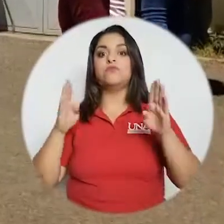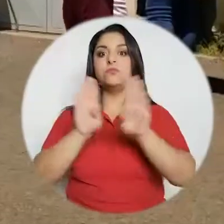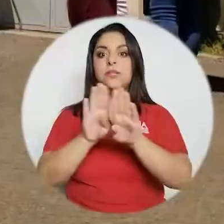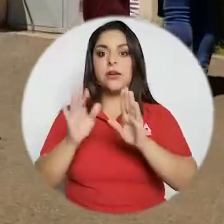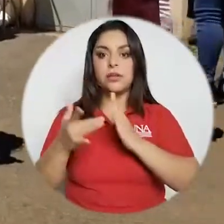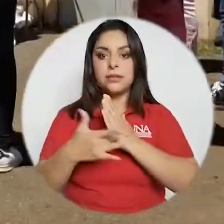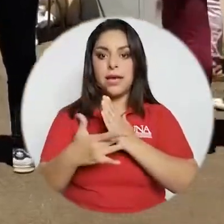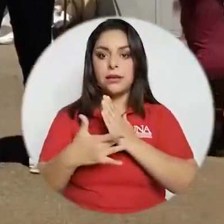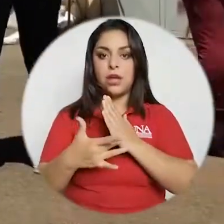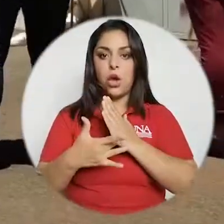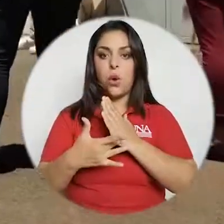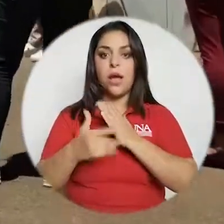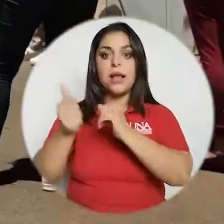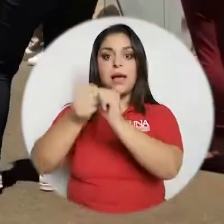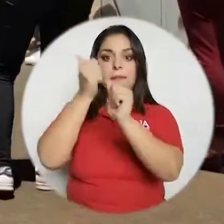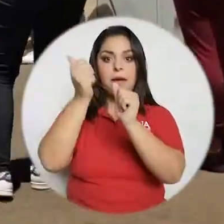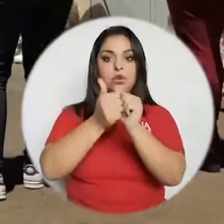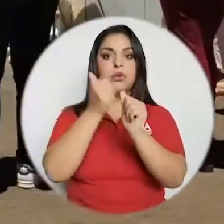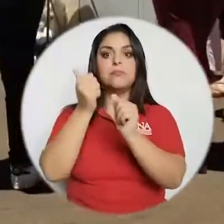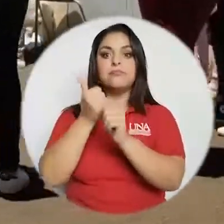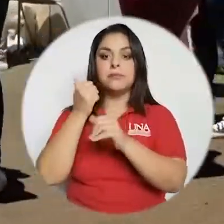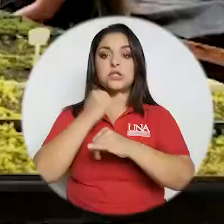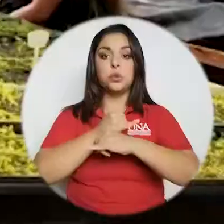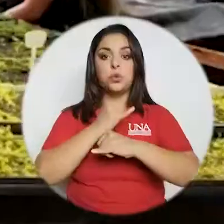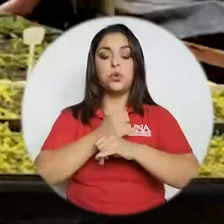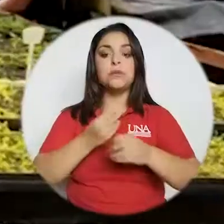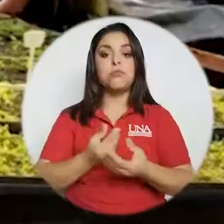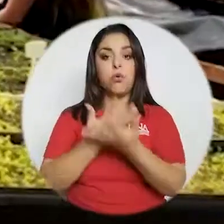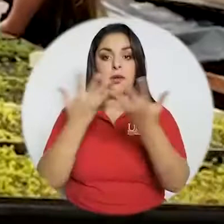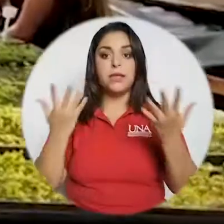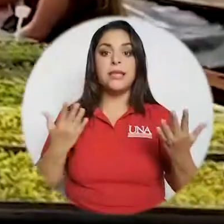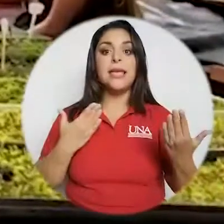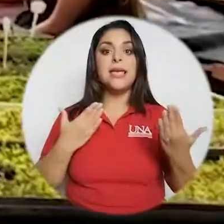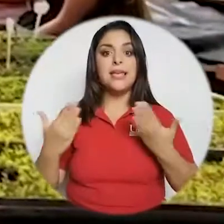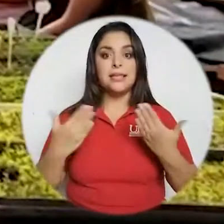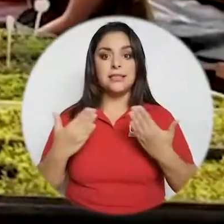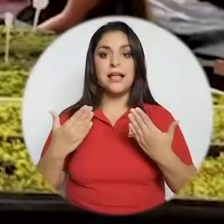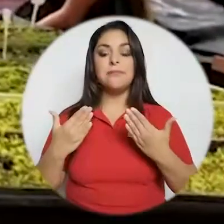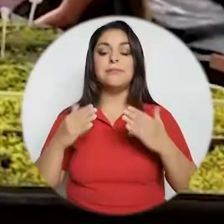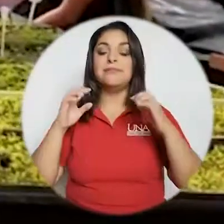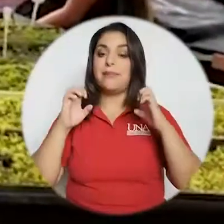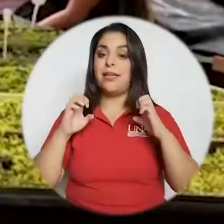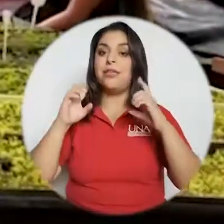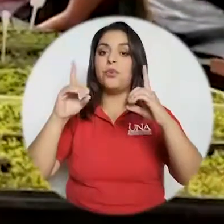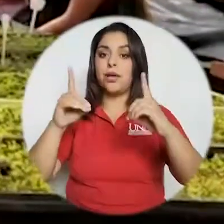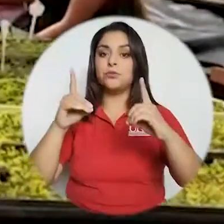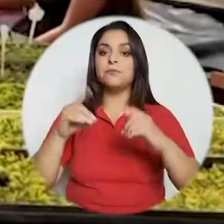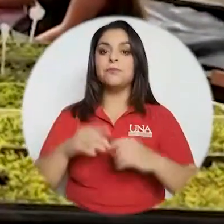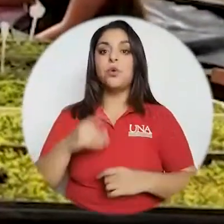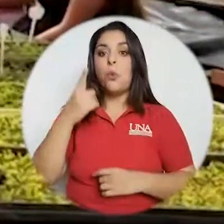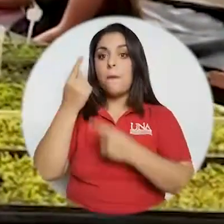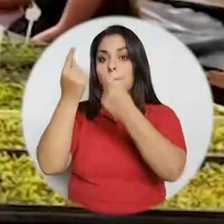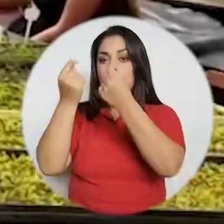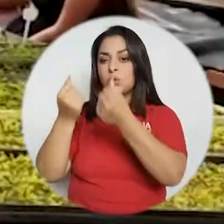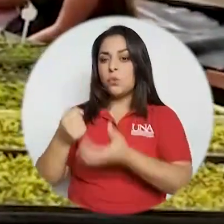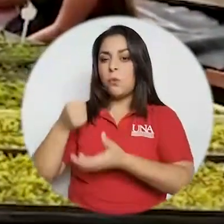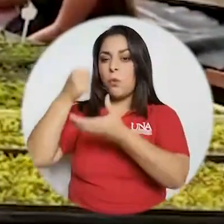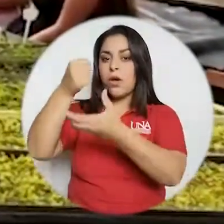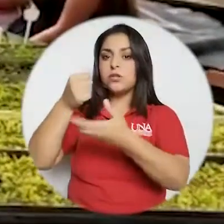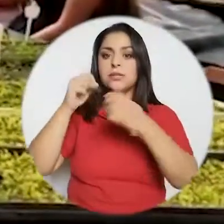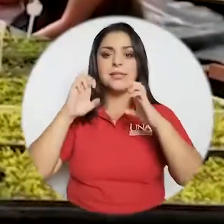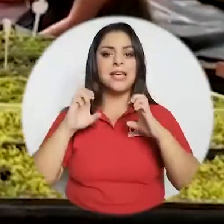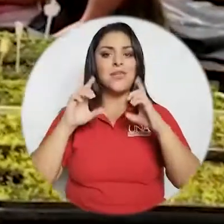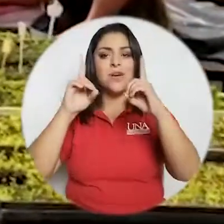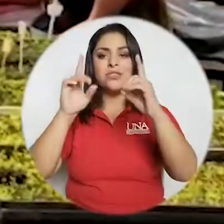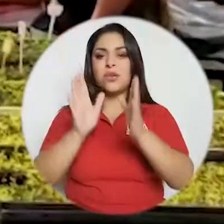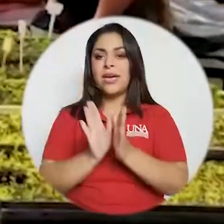puertas de un cierre técnico en la gran mayoría de las instituciones públicas inclusive las de educación un presupuesto